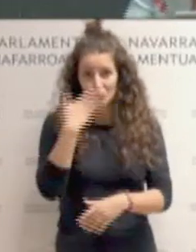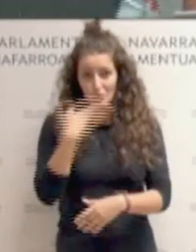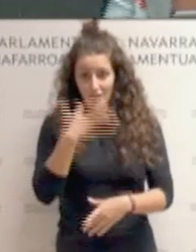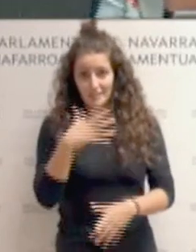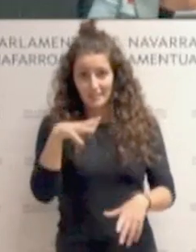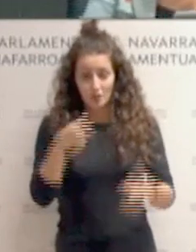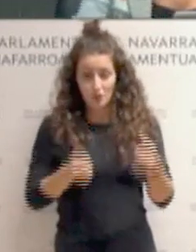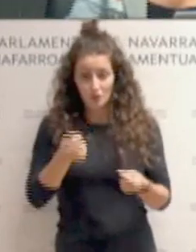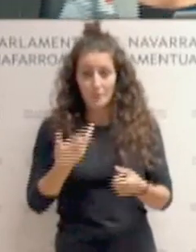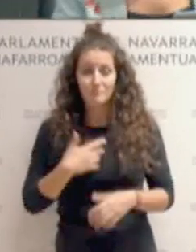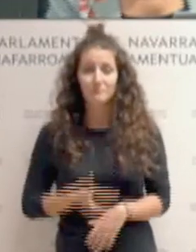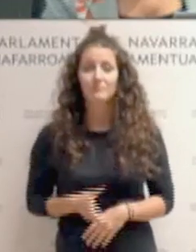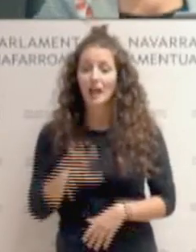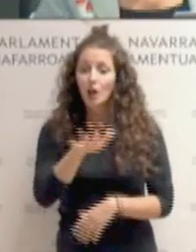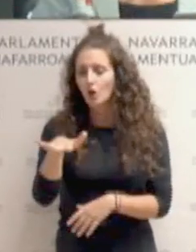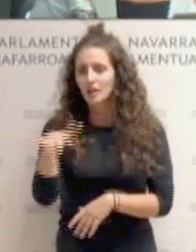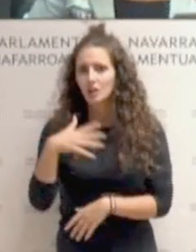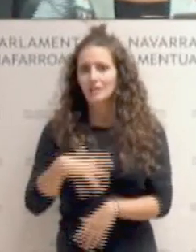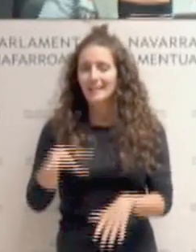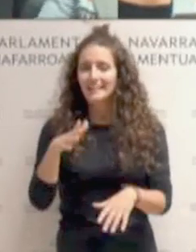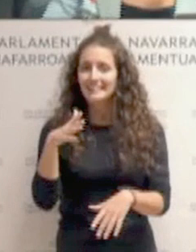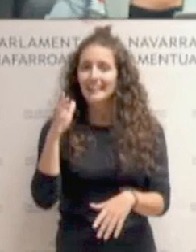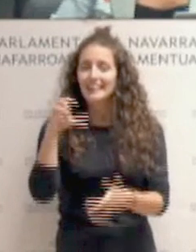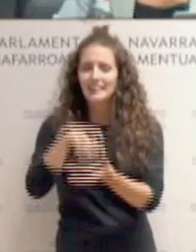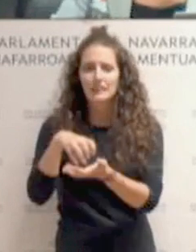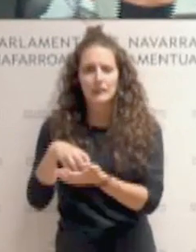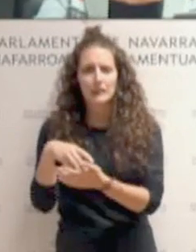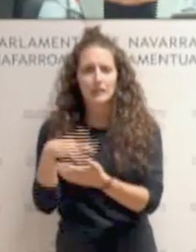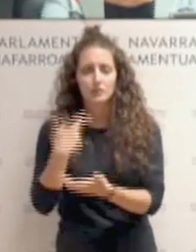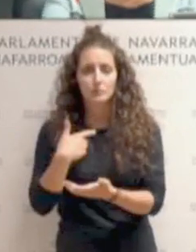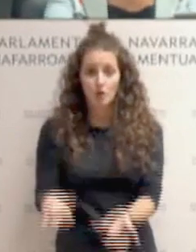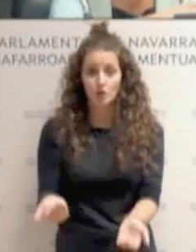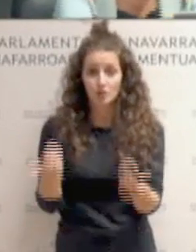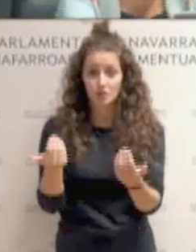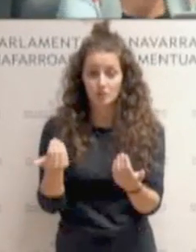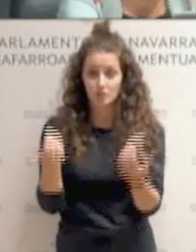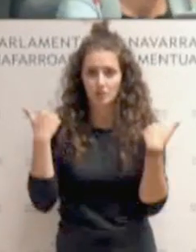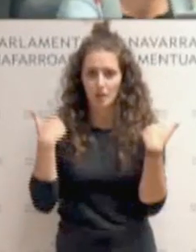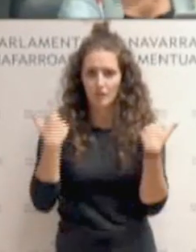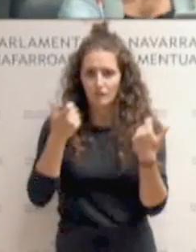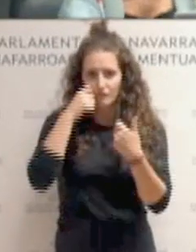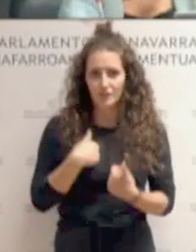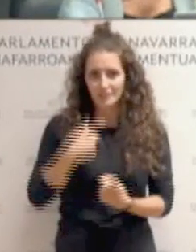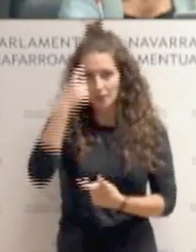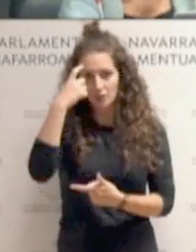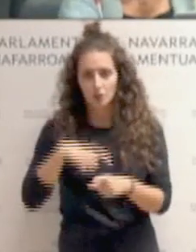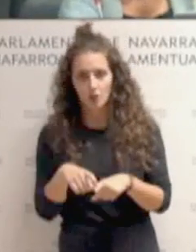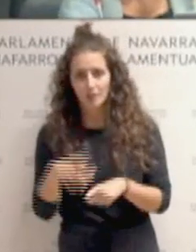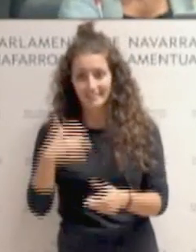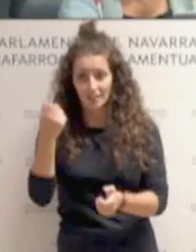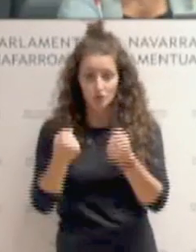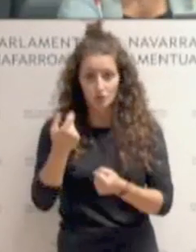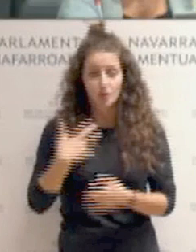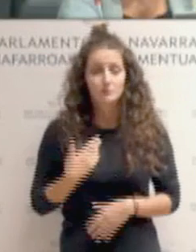autorización o acreditación de los centros de reconocimiento para la información de las aptitudes físicas, psicofísicas o psicológicas de los conductores, el planeamiento